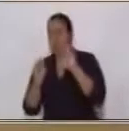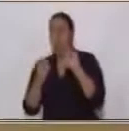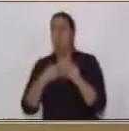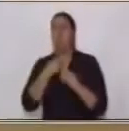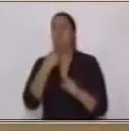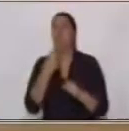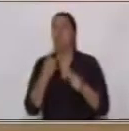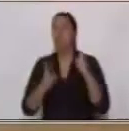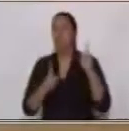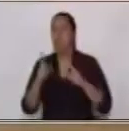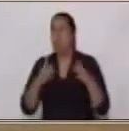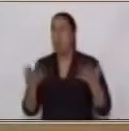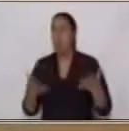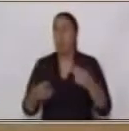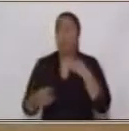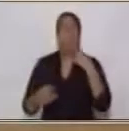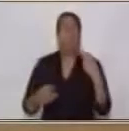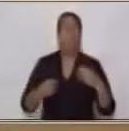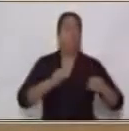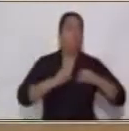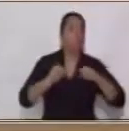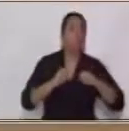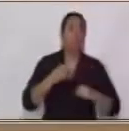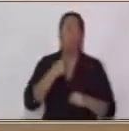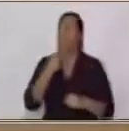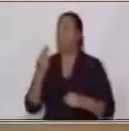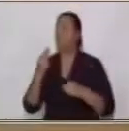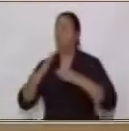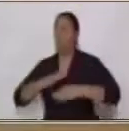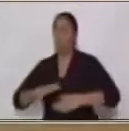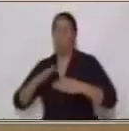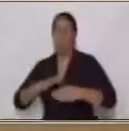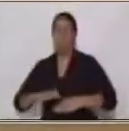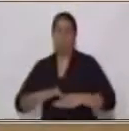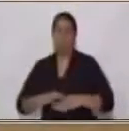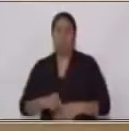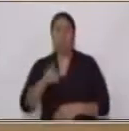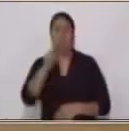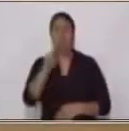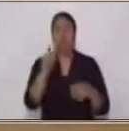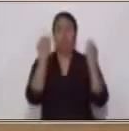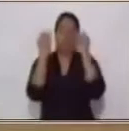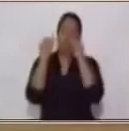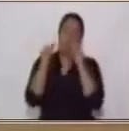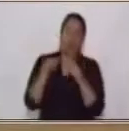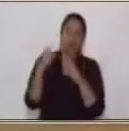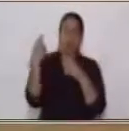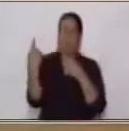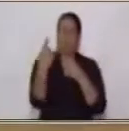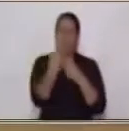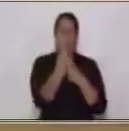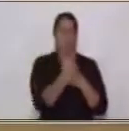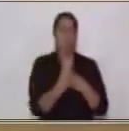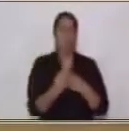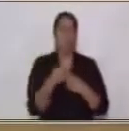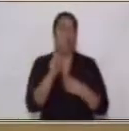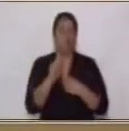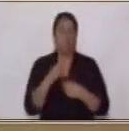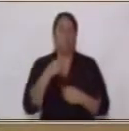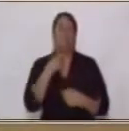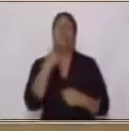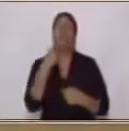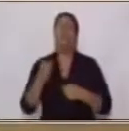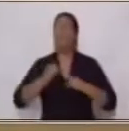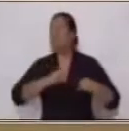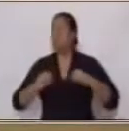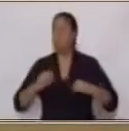está en voz activa o en voz pasiva vas a analizar cada una y si está en voz activa la vas a cambiar